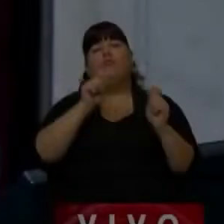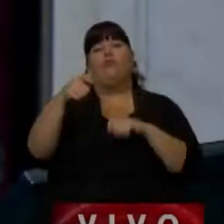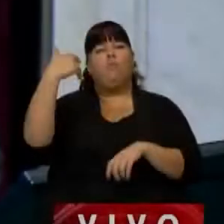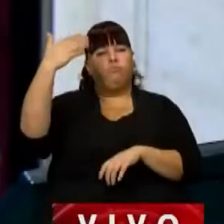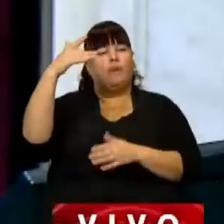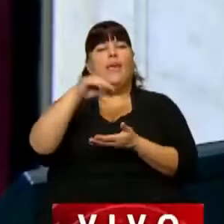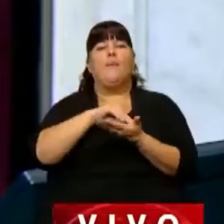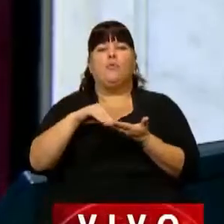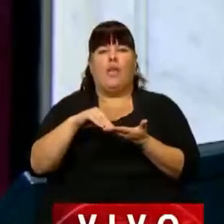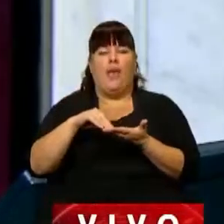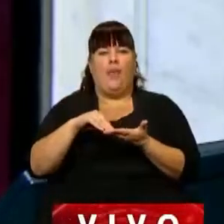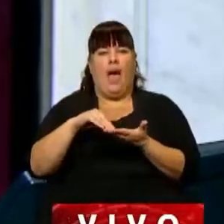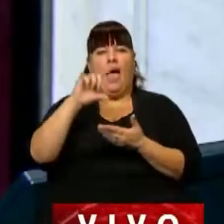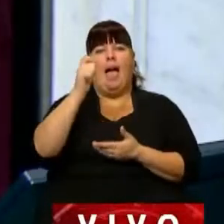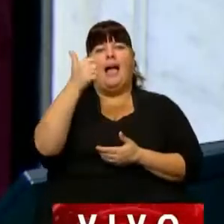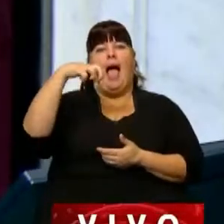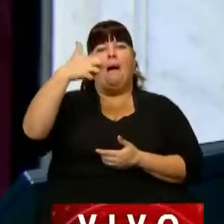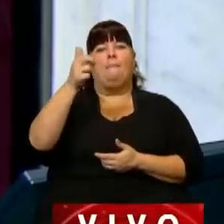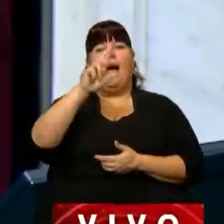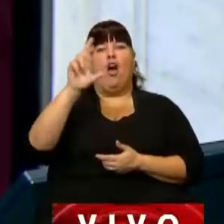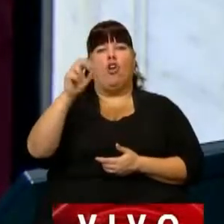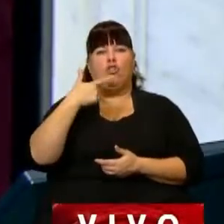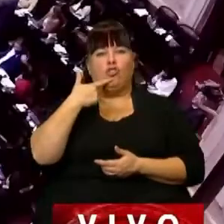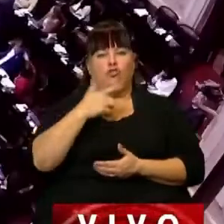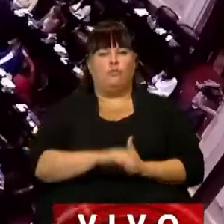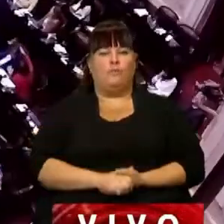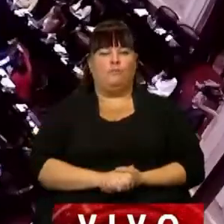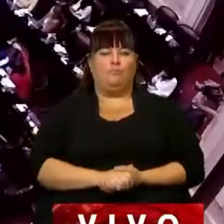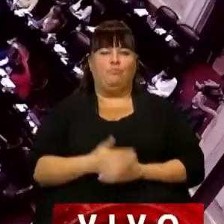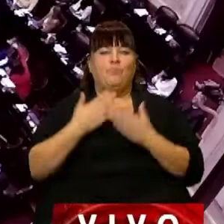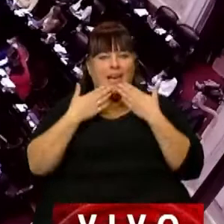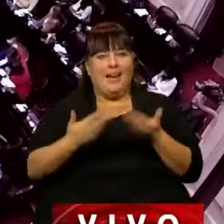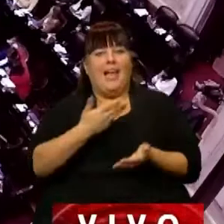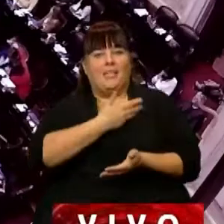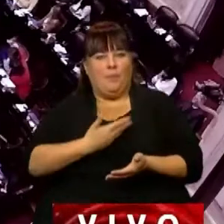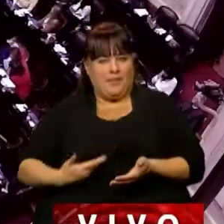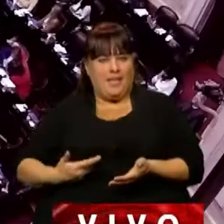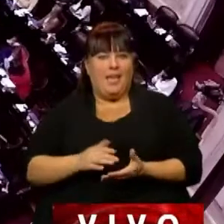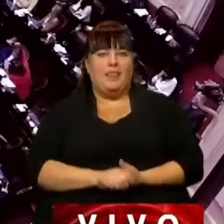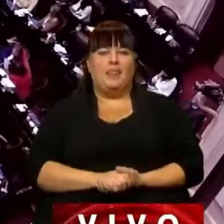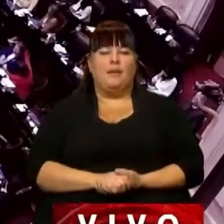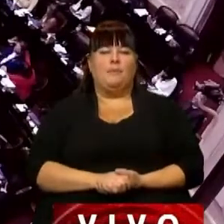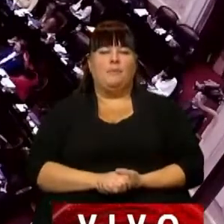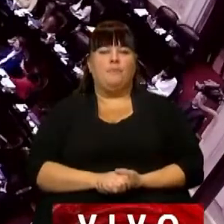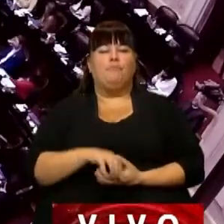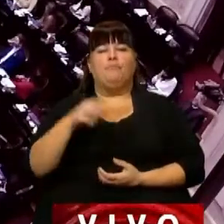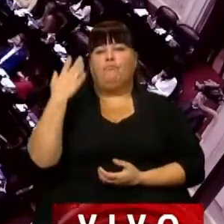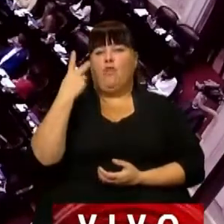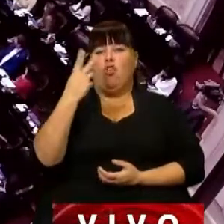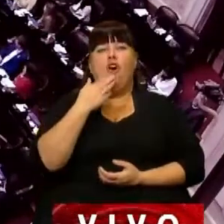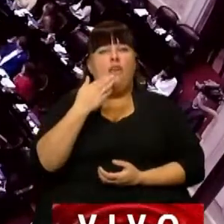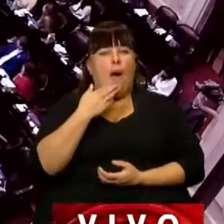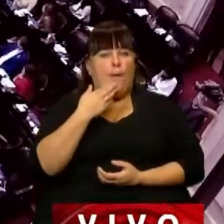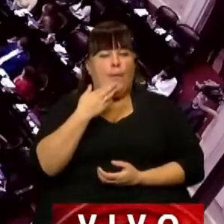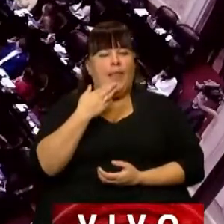La palabra a la diputada Mabel Caparrós. Gracias, presidente. Este 2 de abril